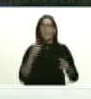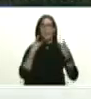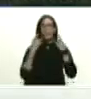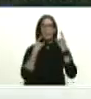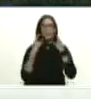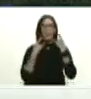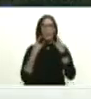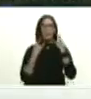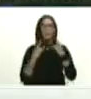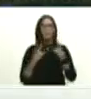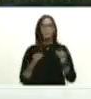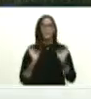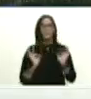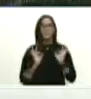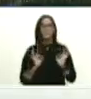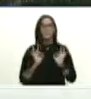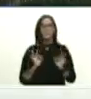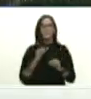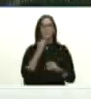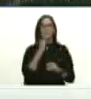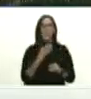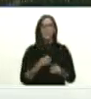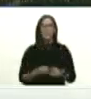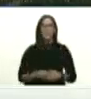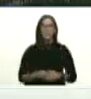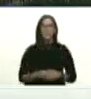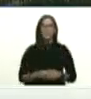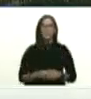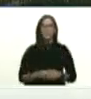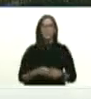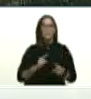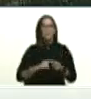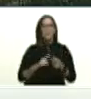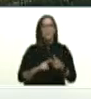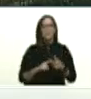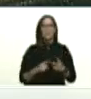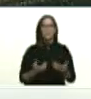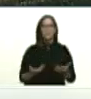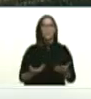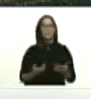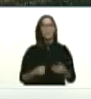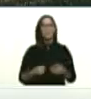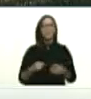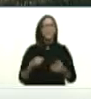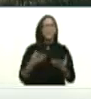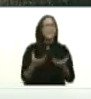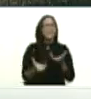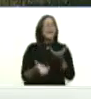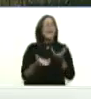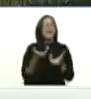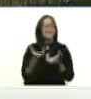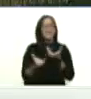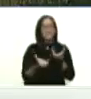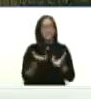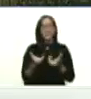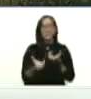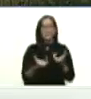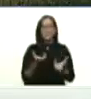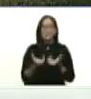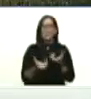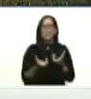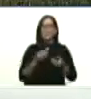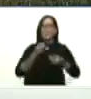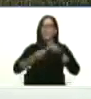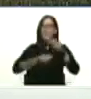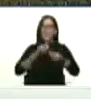precisamente bueno estos fenómenos de calentamiento que provocan que